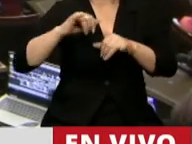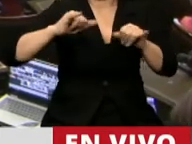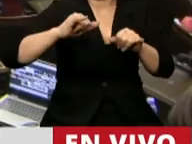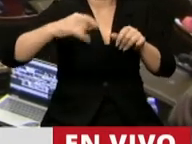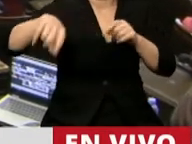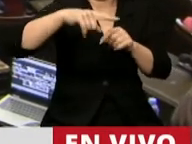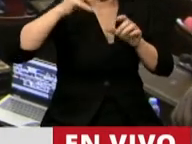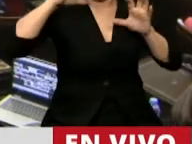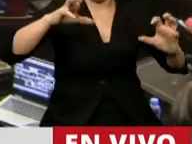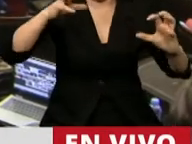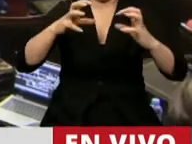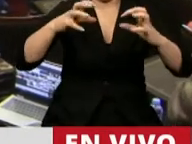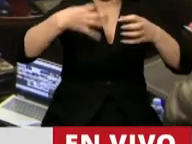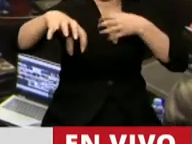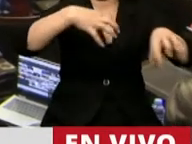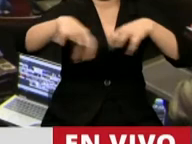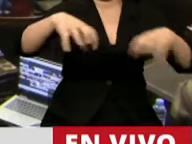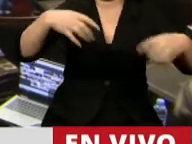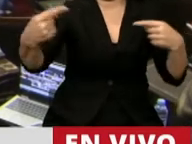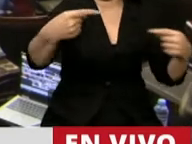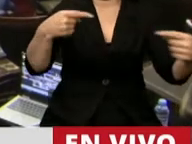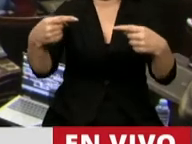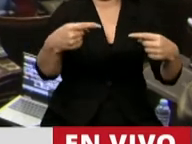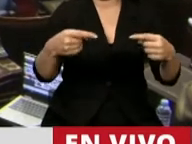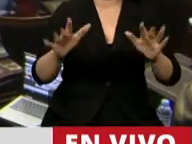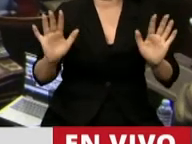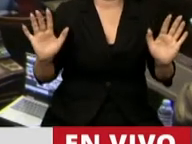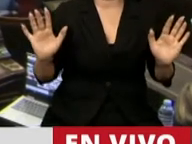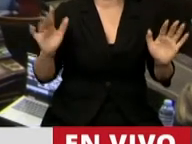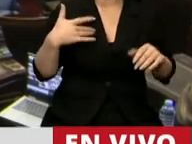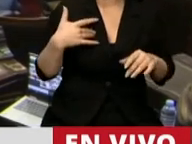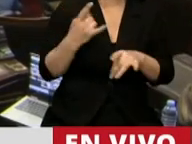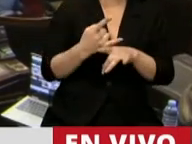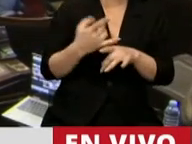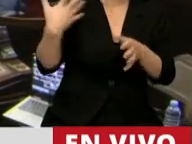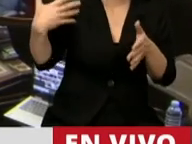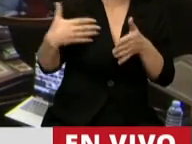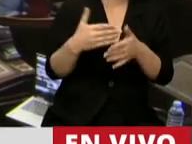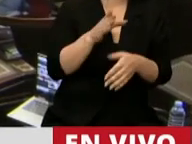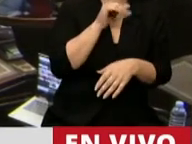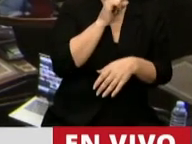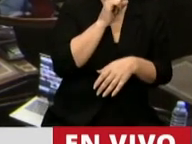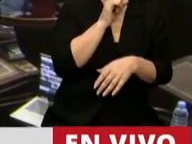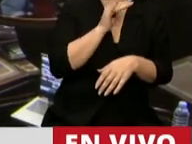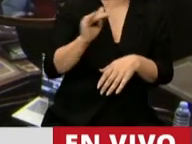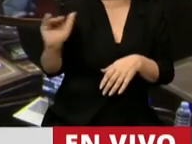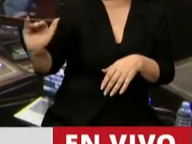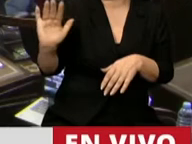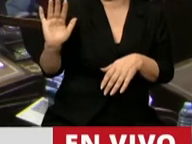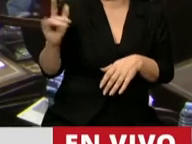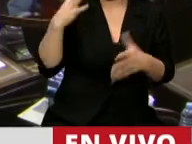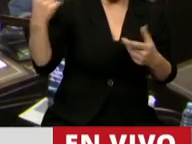del odio, de la desunión. He optado siempre por el silencio ante esos